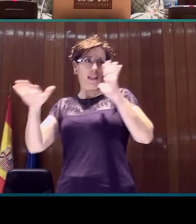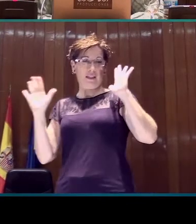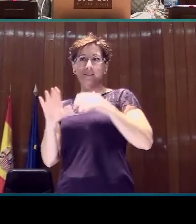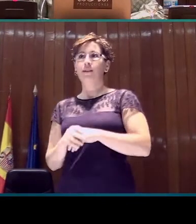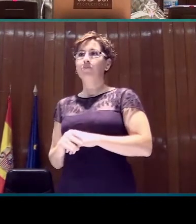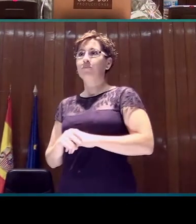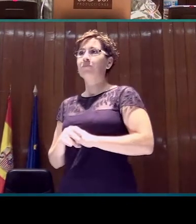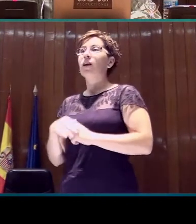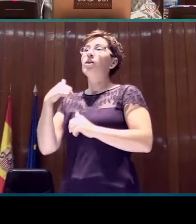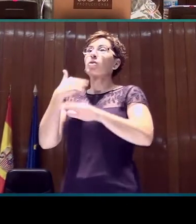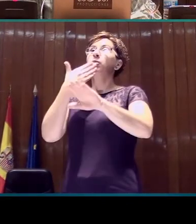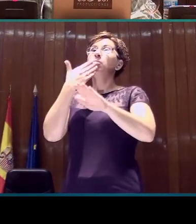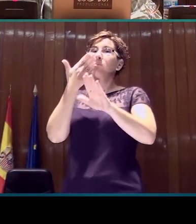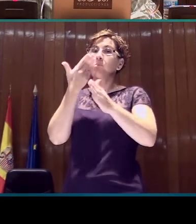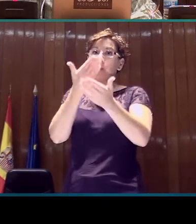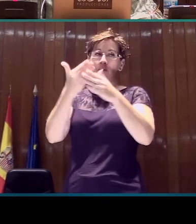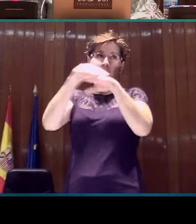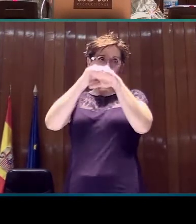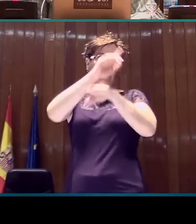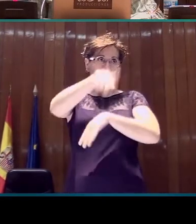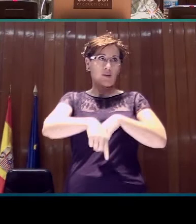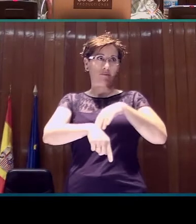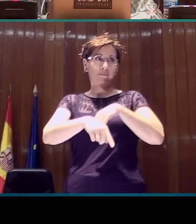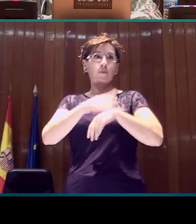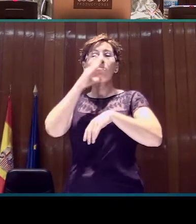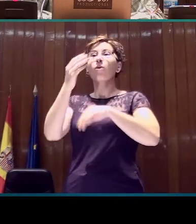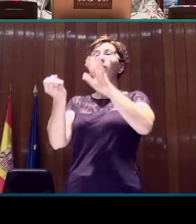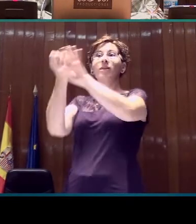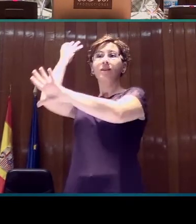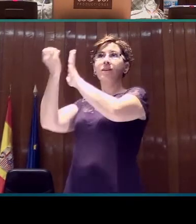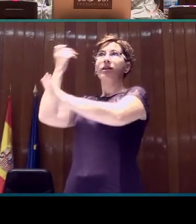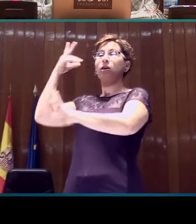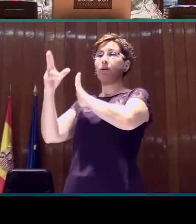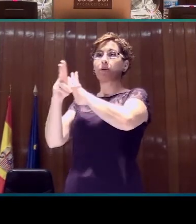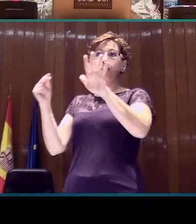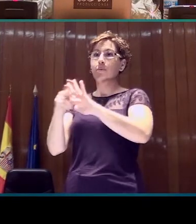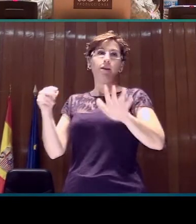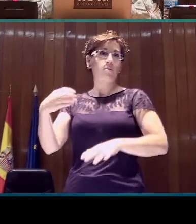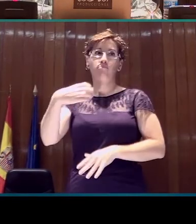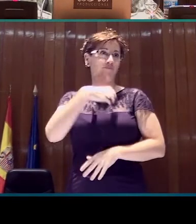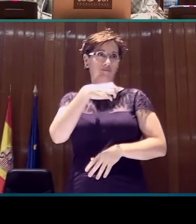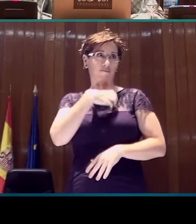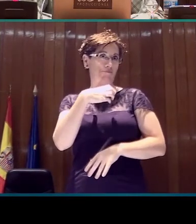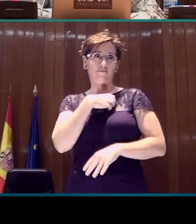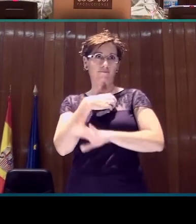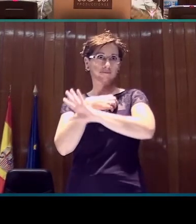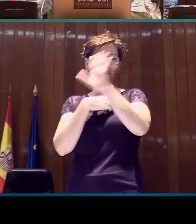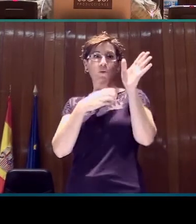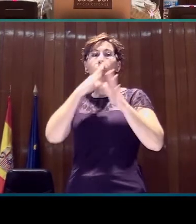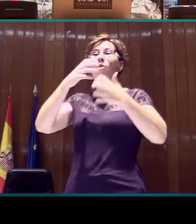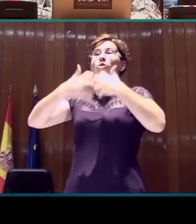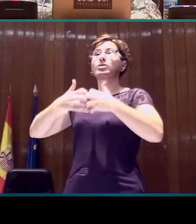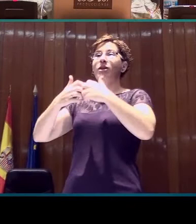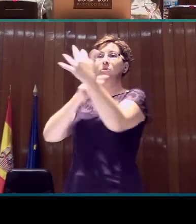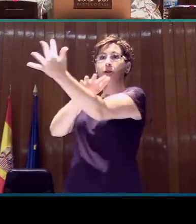Os tengo que pedir perdón también porque no voy a poder poner vídeos por un problema que he tenido de compatibilidad entre los sistemas operativos